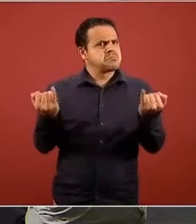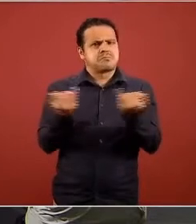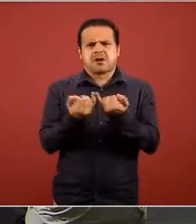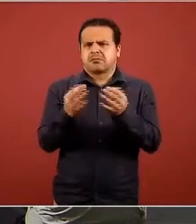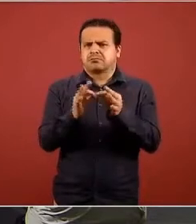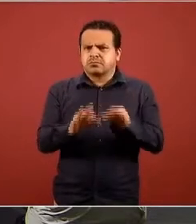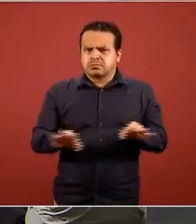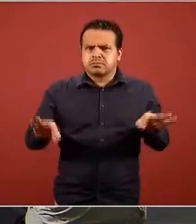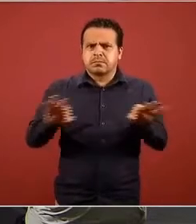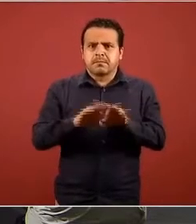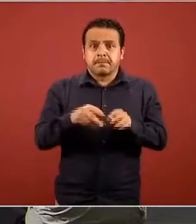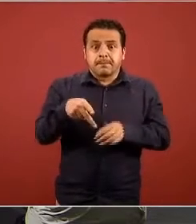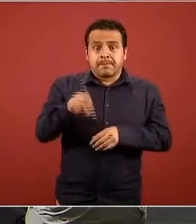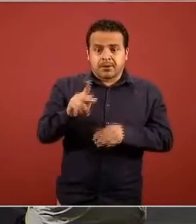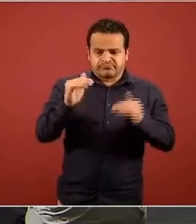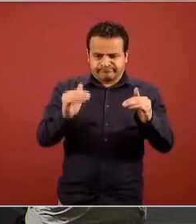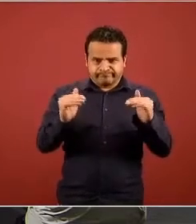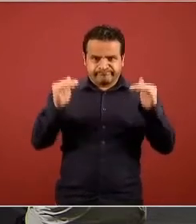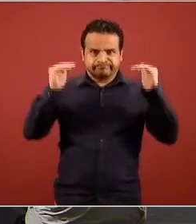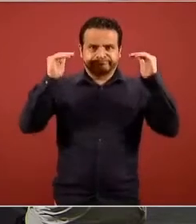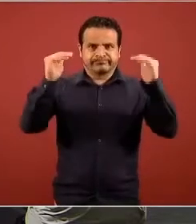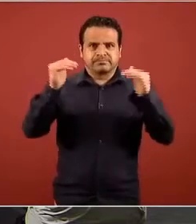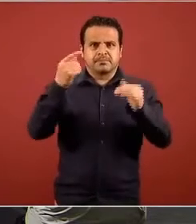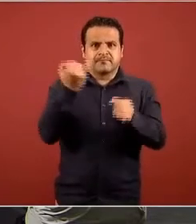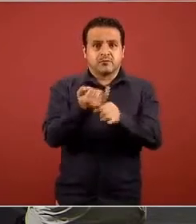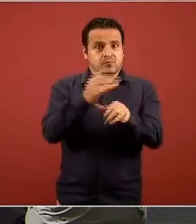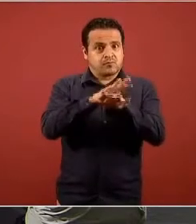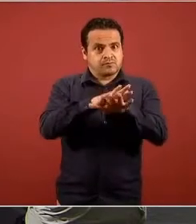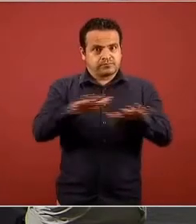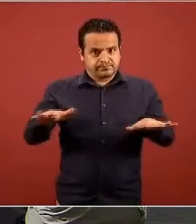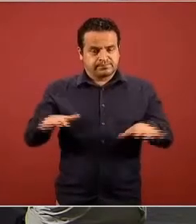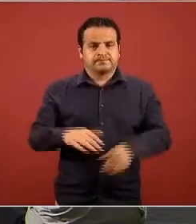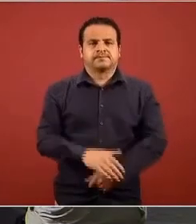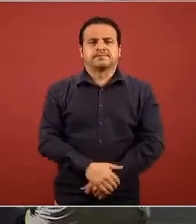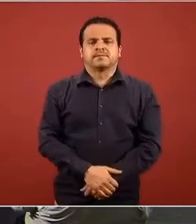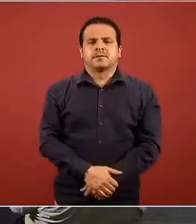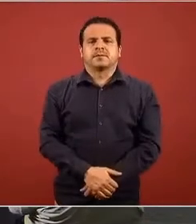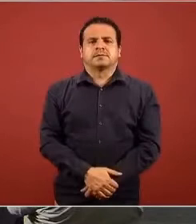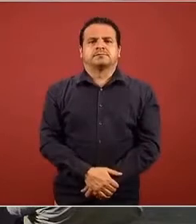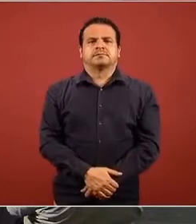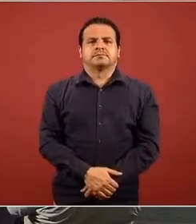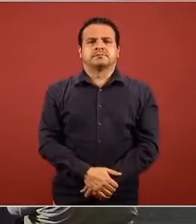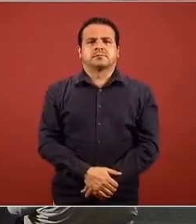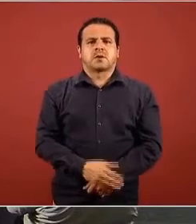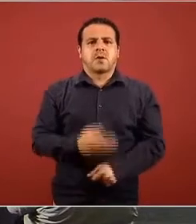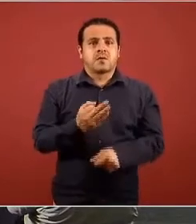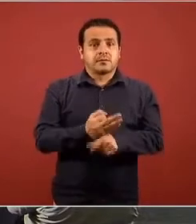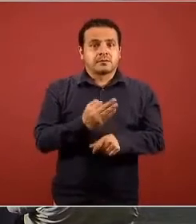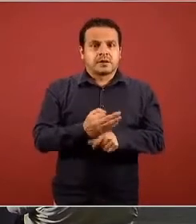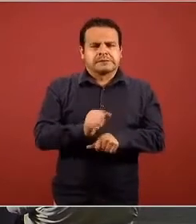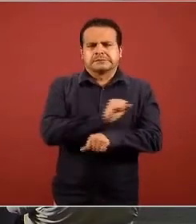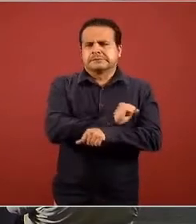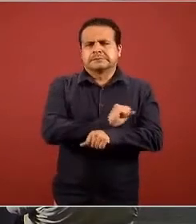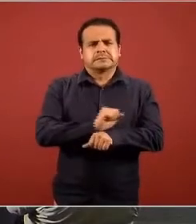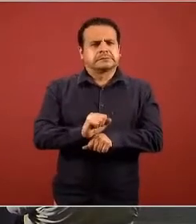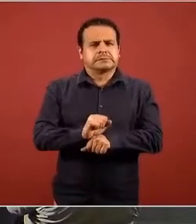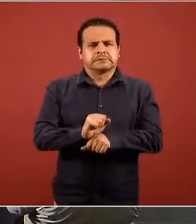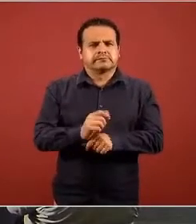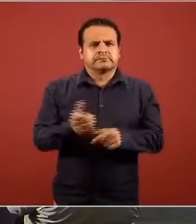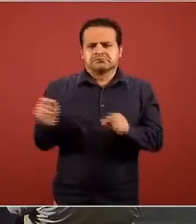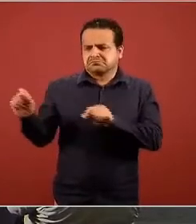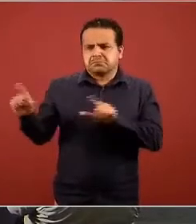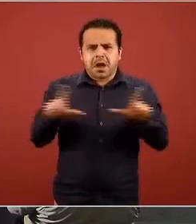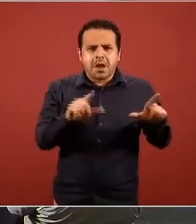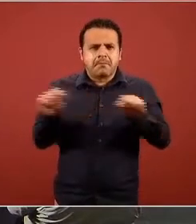hoy y yo me voy a parar simplemente para comentar en dos diapositivas